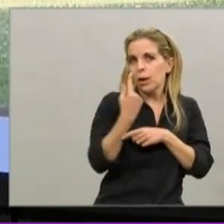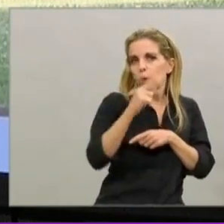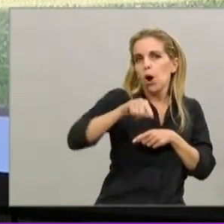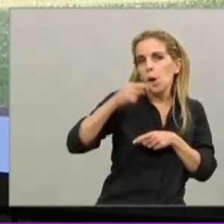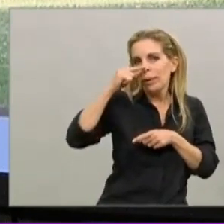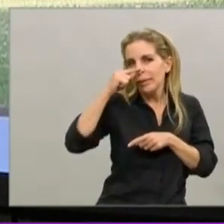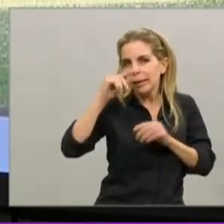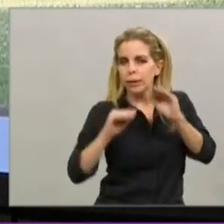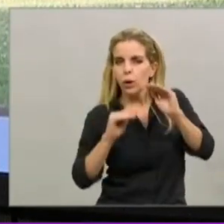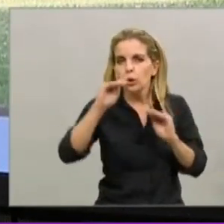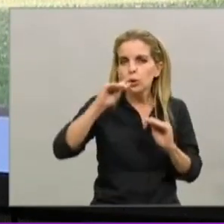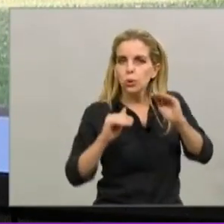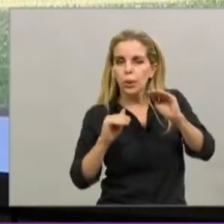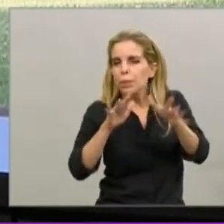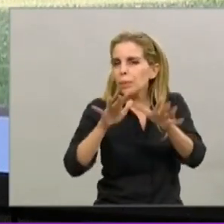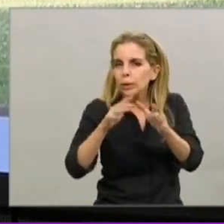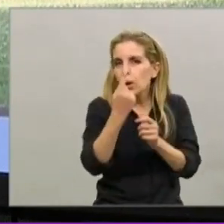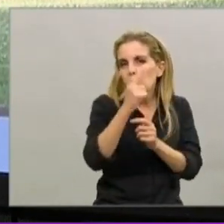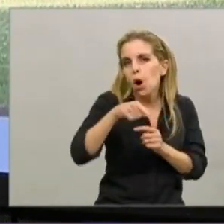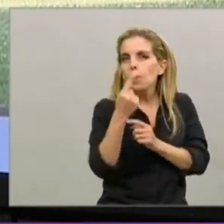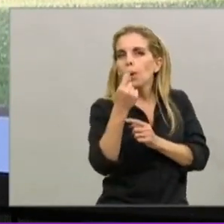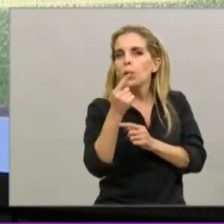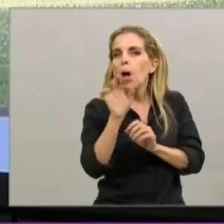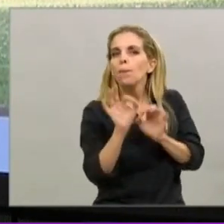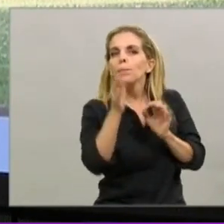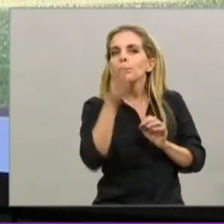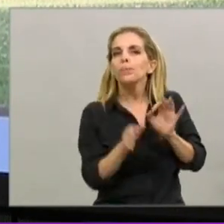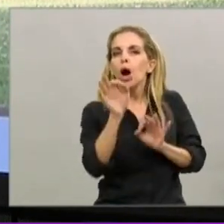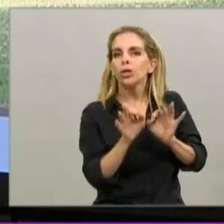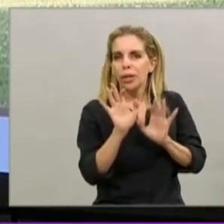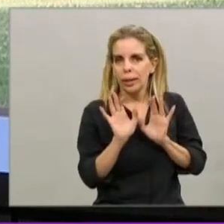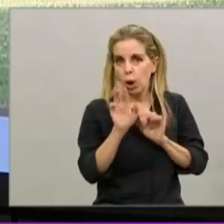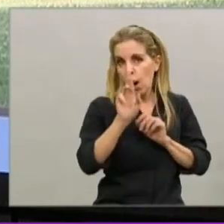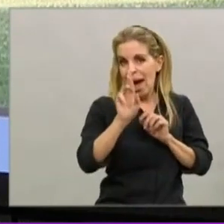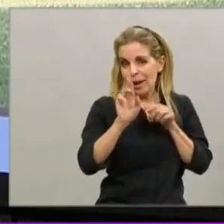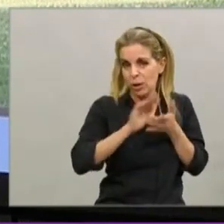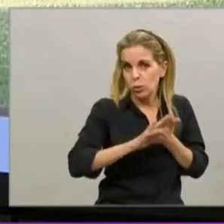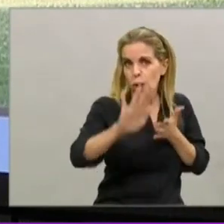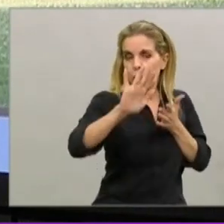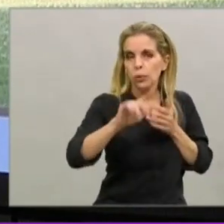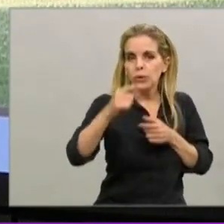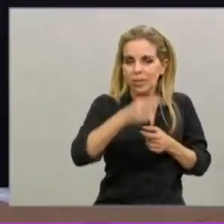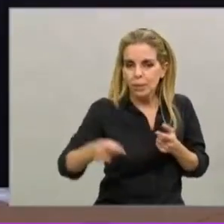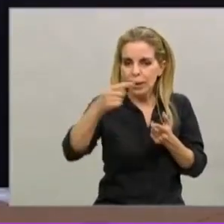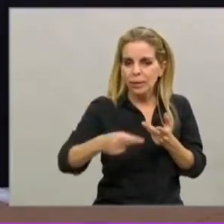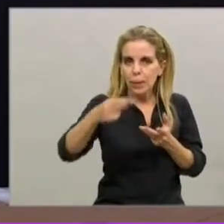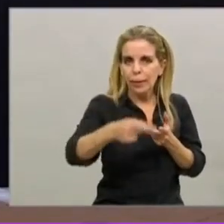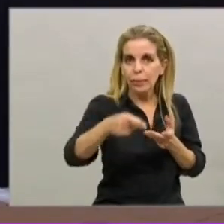poquito. Estamos siempre alrededor de ese 1,1. Lo cual significa que cada semana vamos a tener más contagiados.